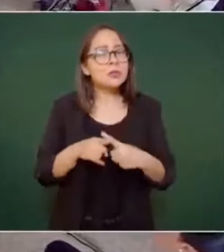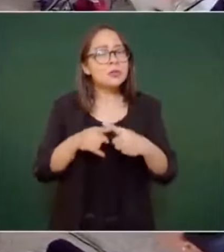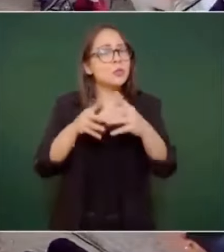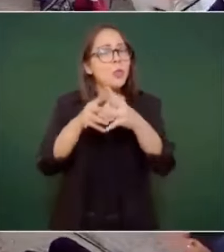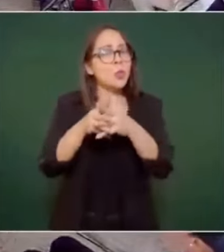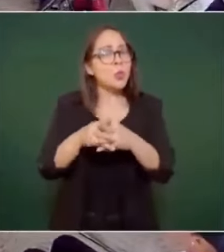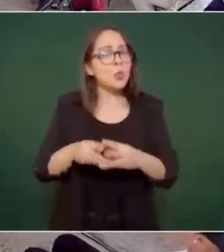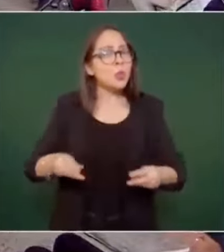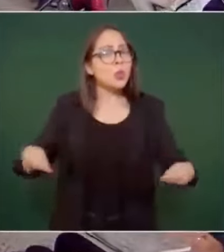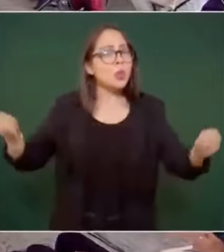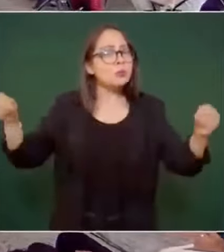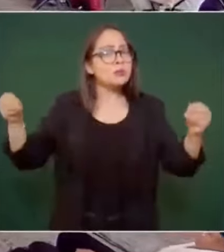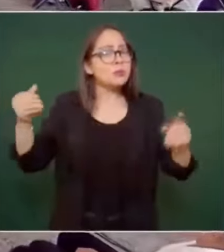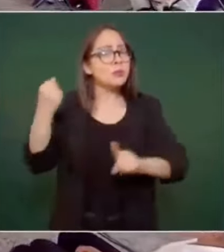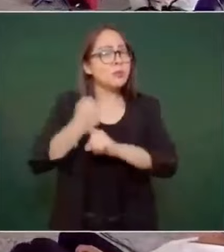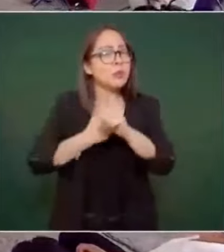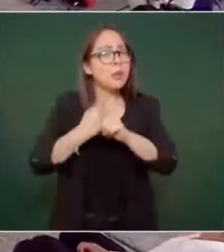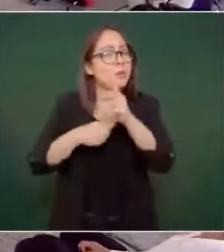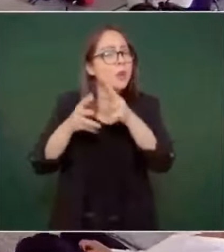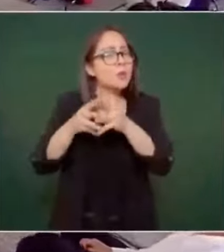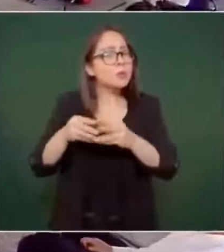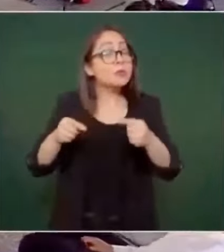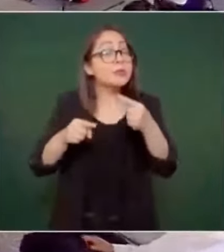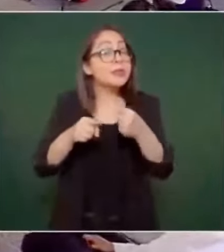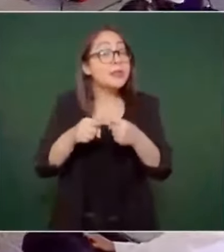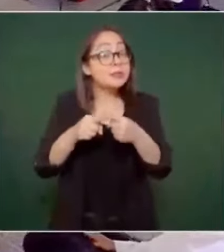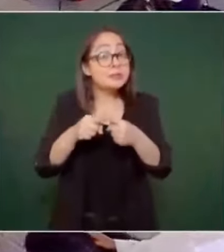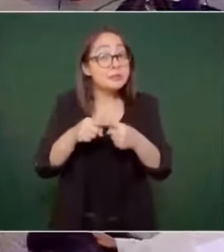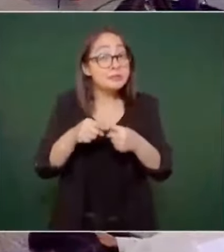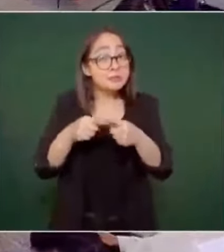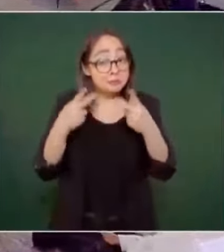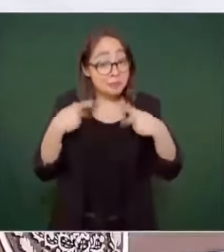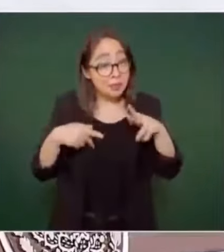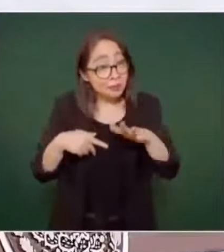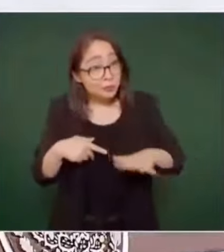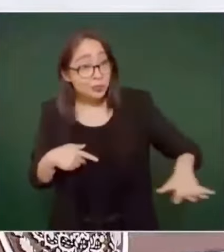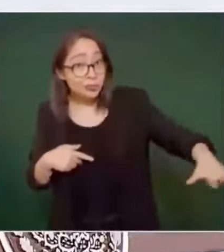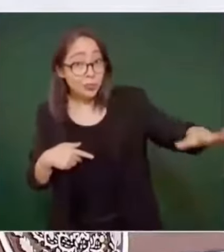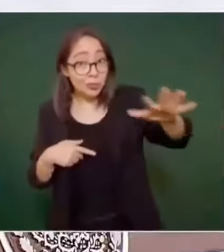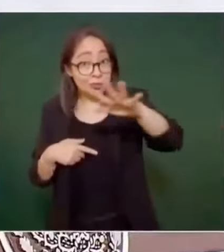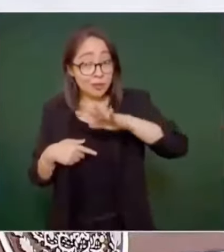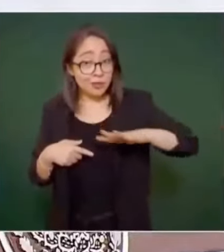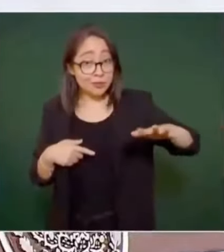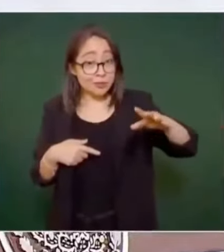el pueblo resuelve.